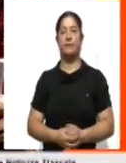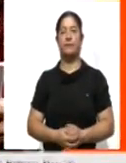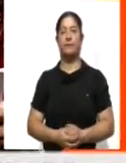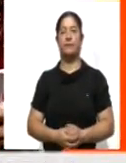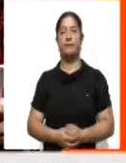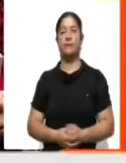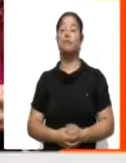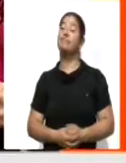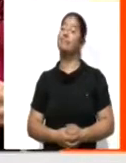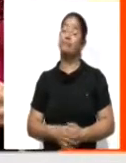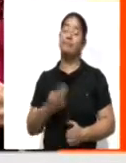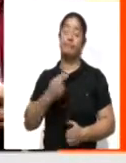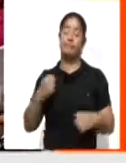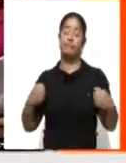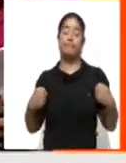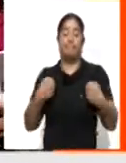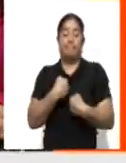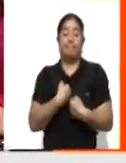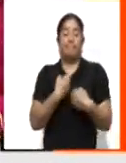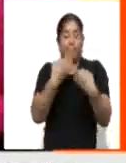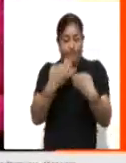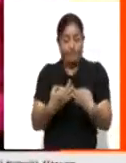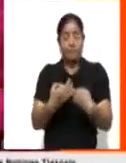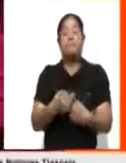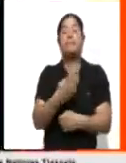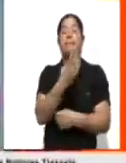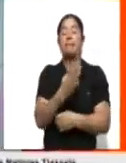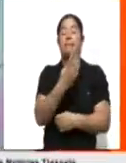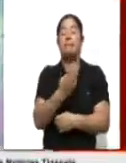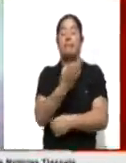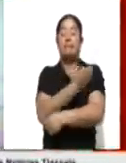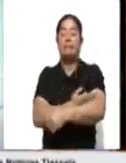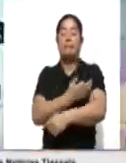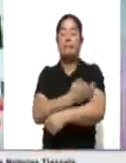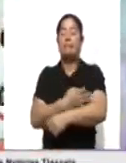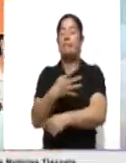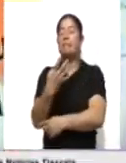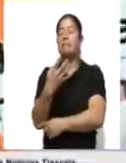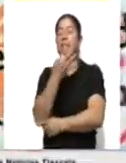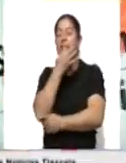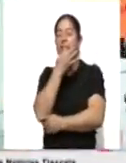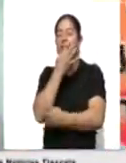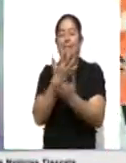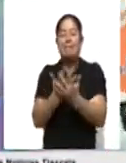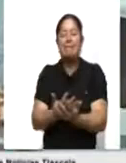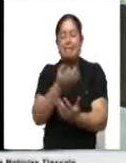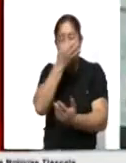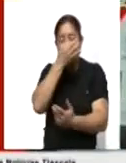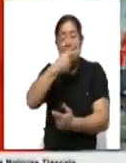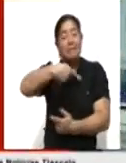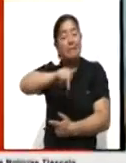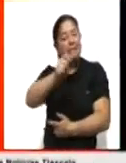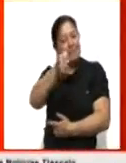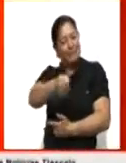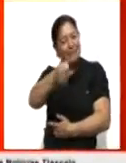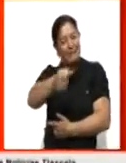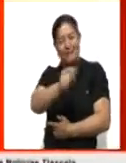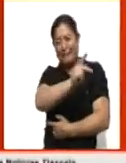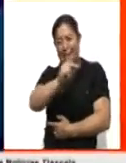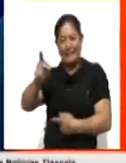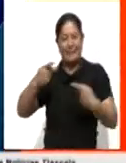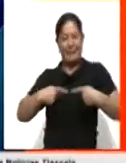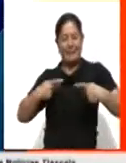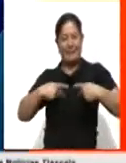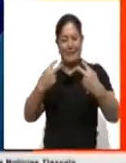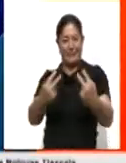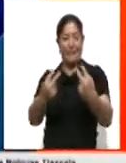Pues hay que abrigarnos muy bien, son las 15 con 14 minutos. Es momento de hacer una pausa, pero antes saludo con mucho gusto a quienes ya nos siguen a través de